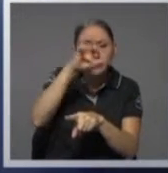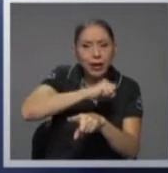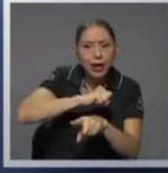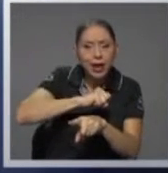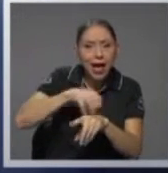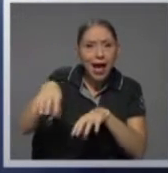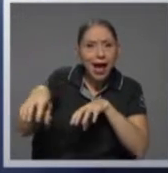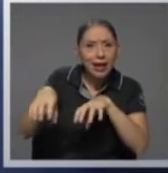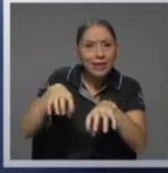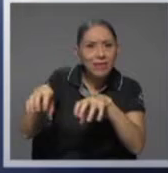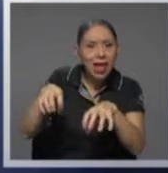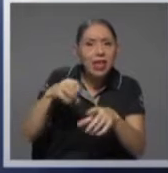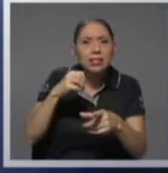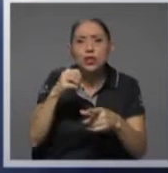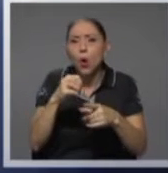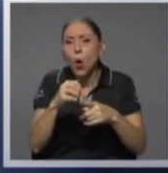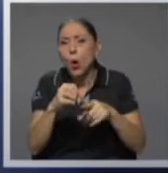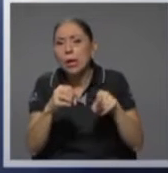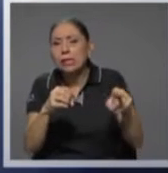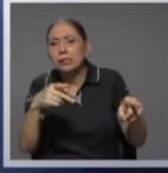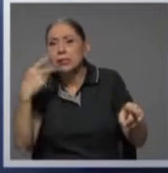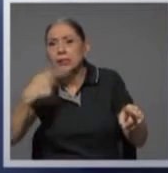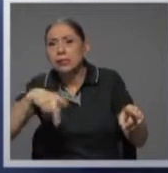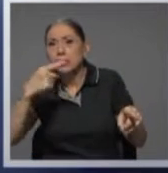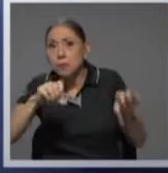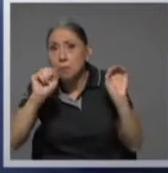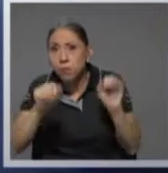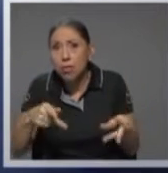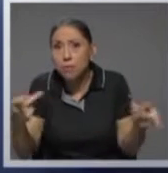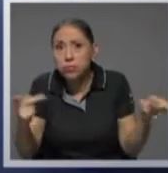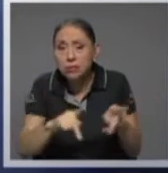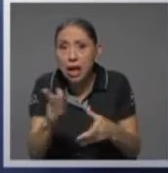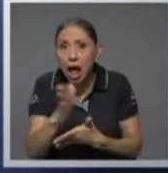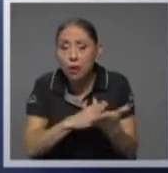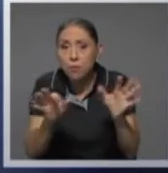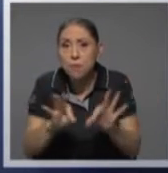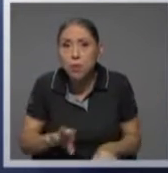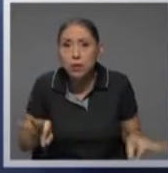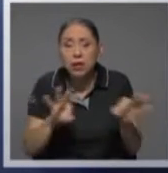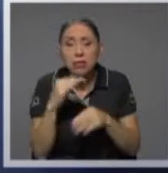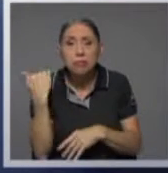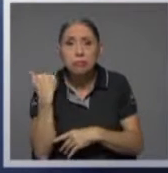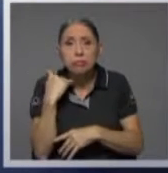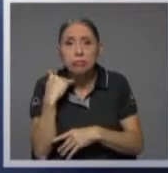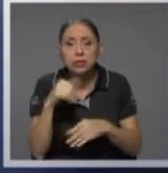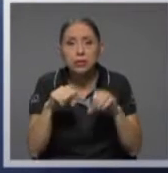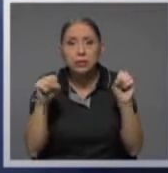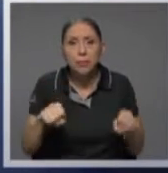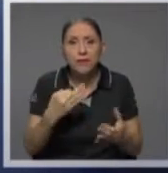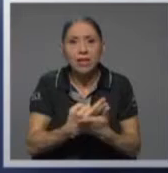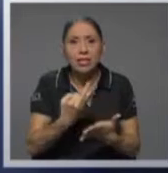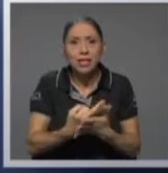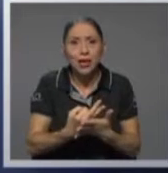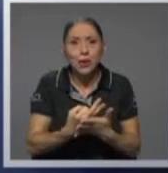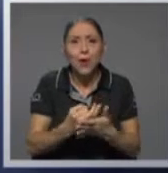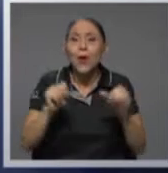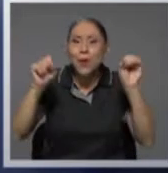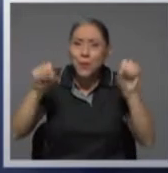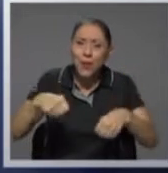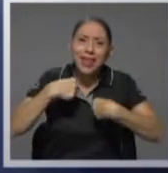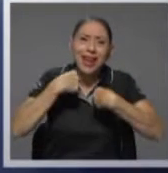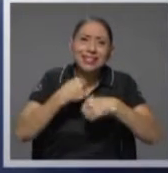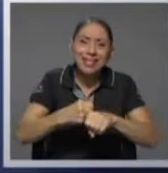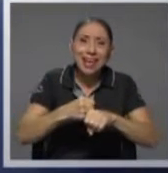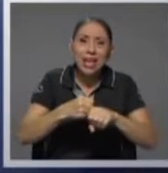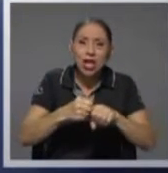exposiciones que comporten riesgos importantes para el sistema financiero y poder hacer en supervisión consolidada de un